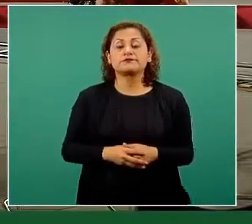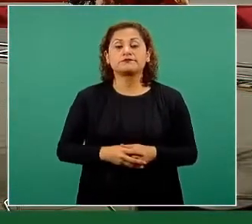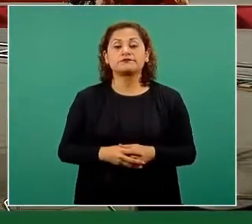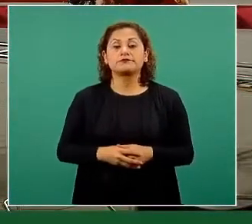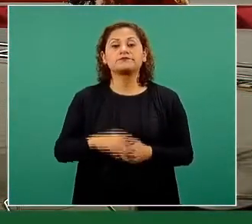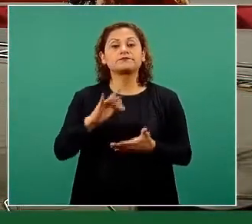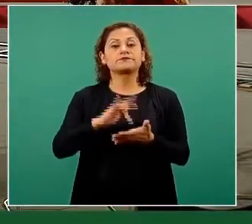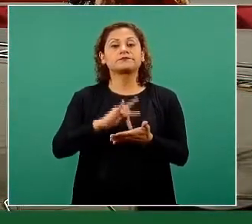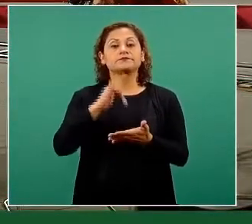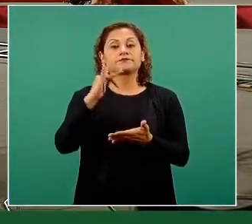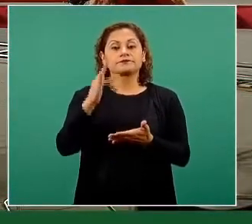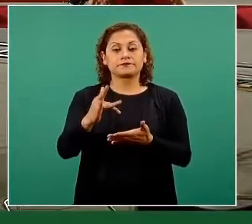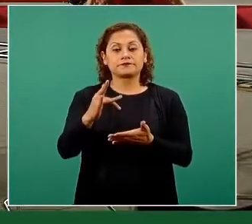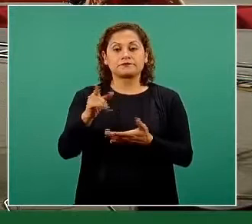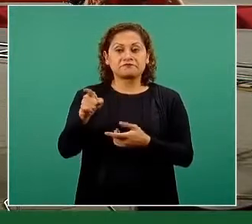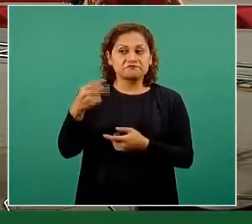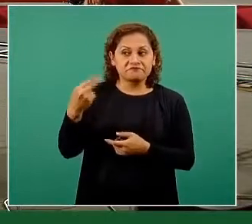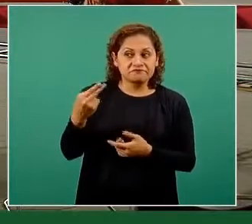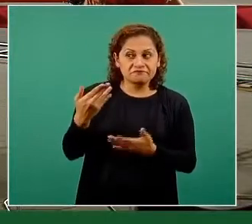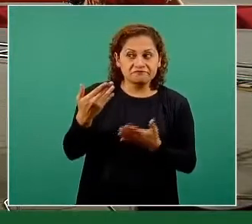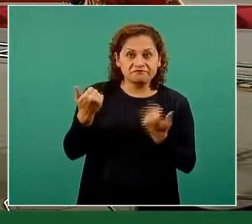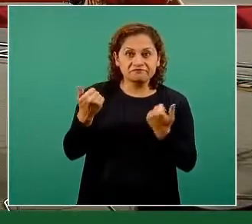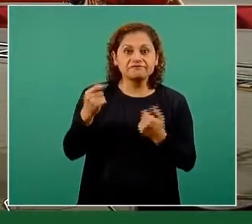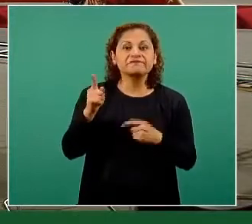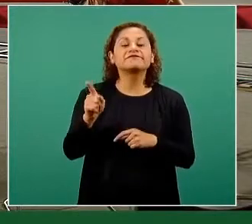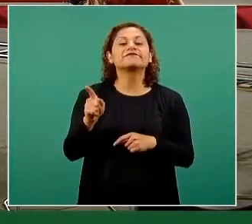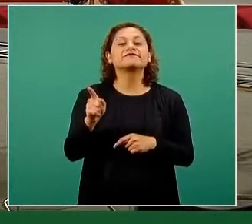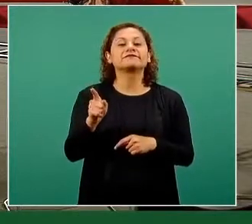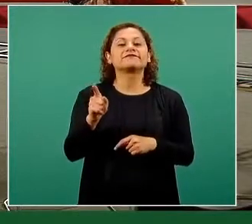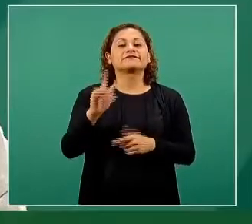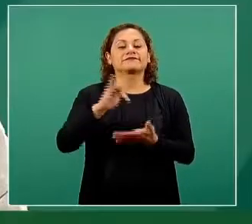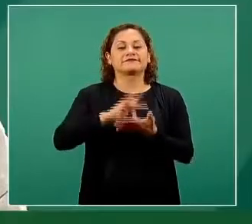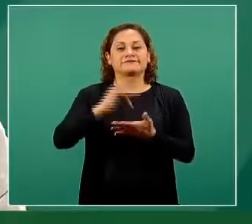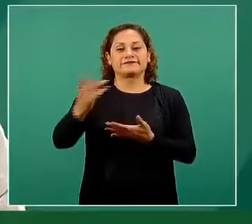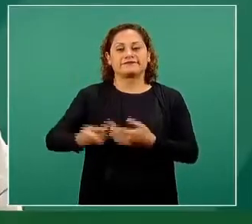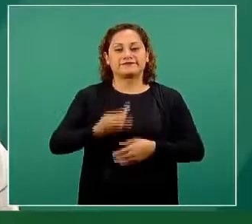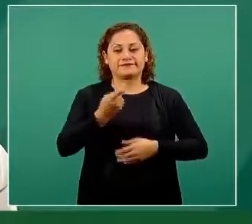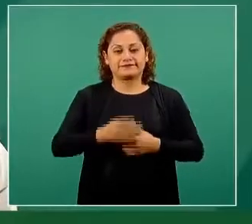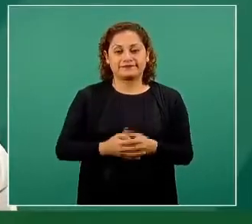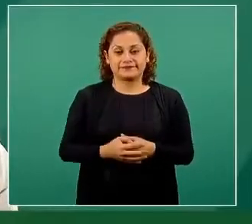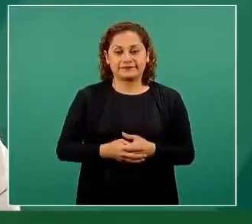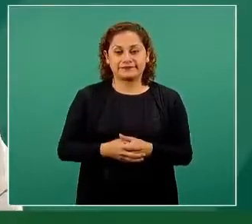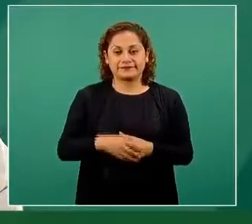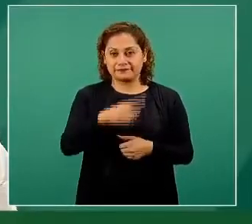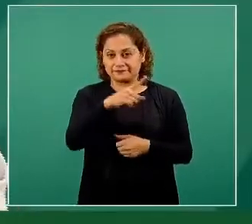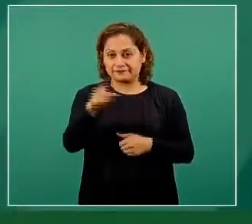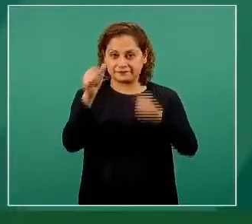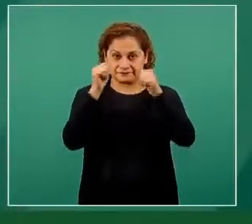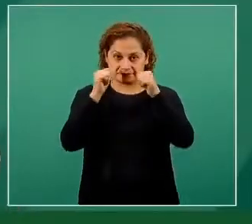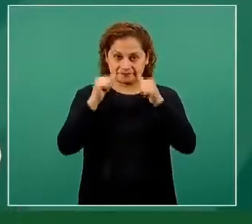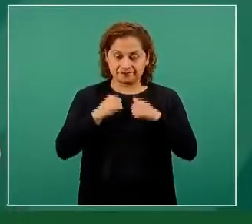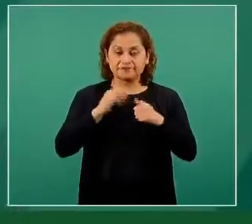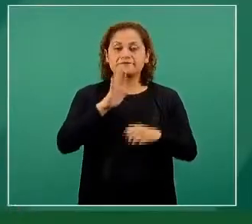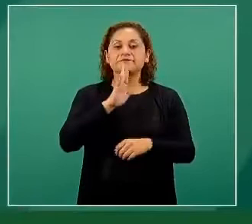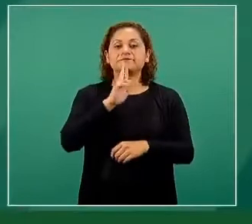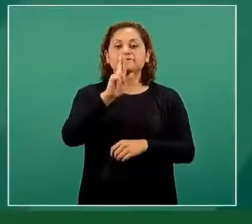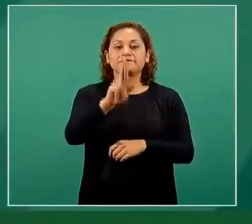Gracias, ciudadana, que no nos comentó su nombre, pero le apreciamos mucho su pregunta. Espero que nos esté oyendo y le llegue la respuesta.